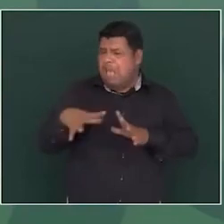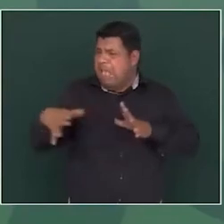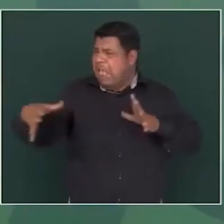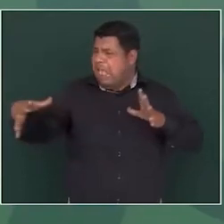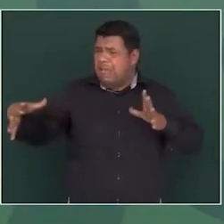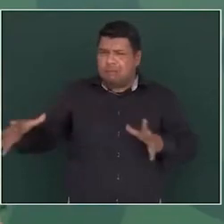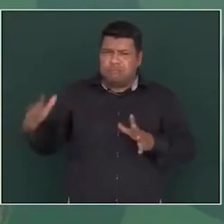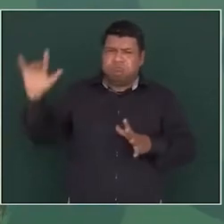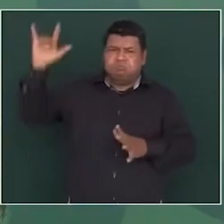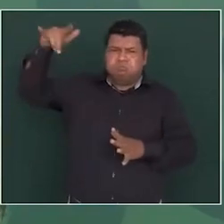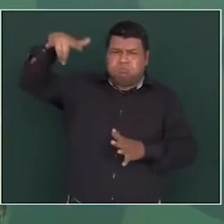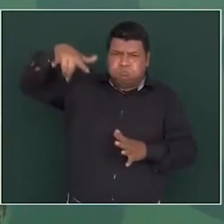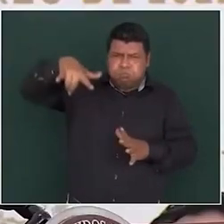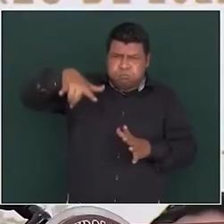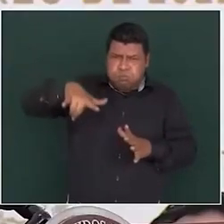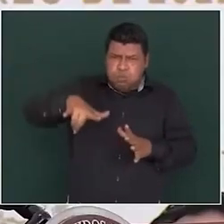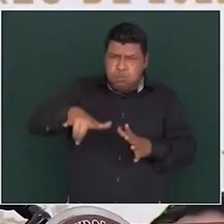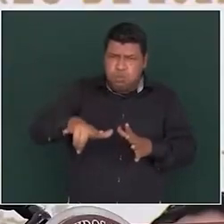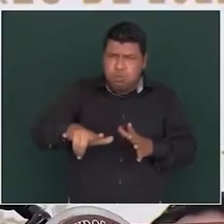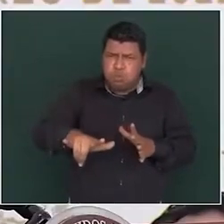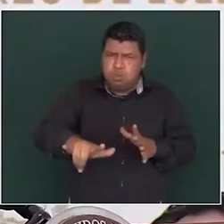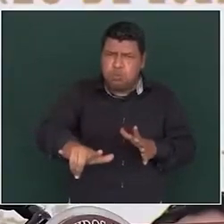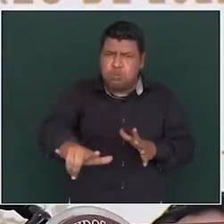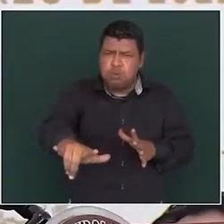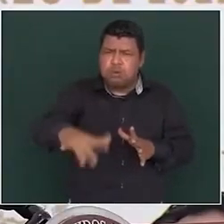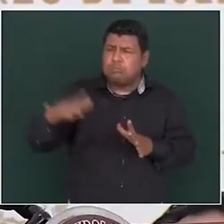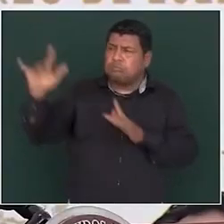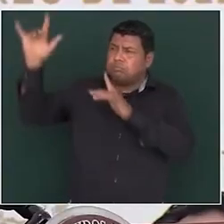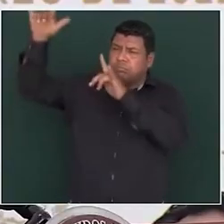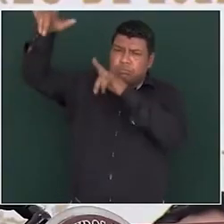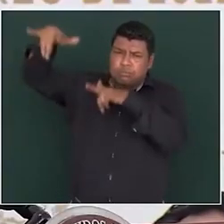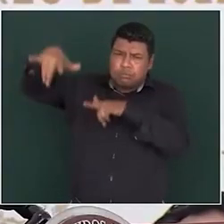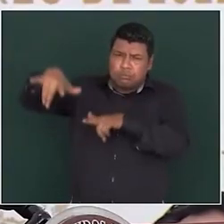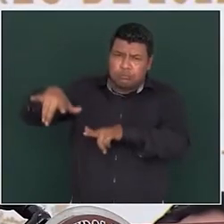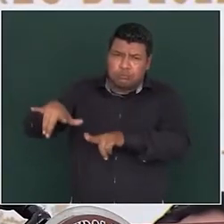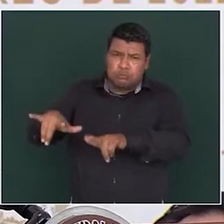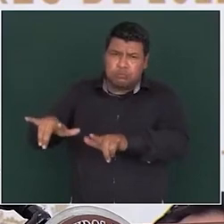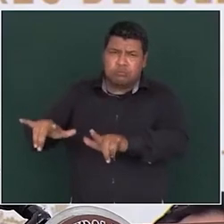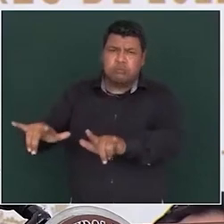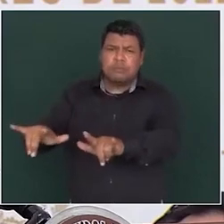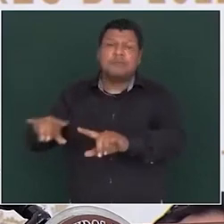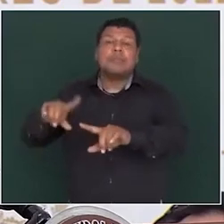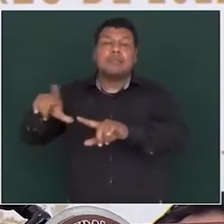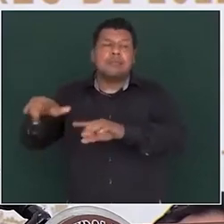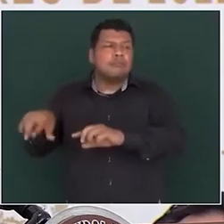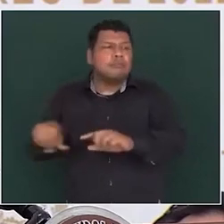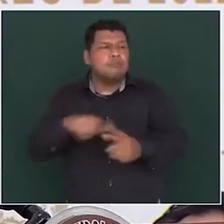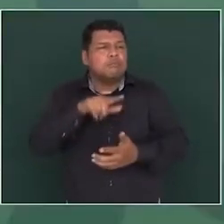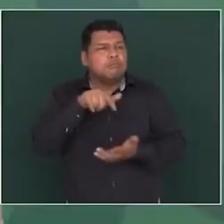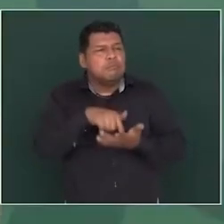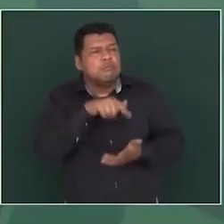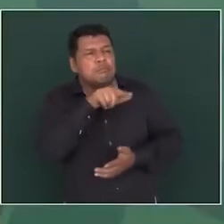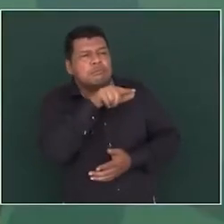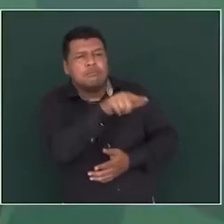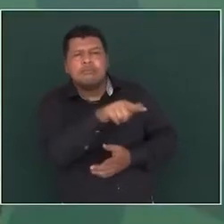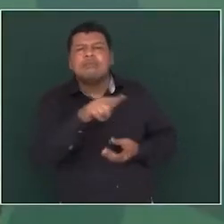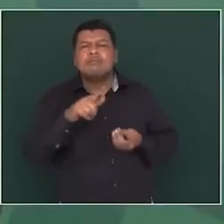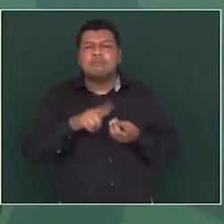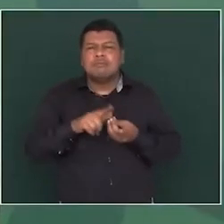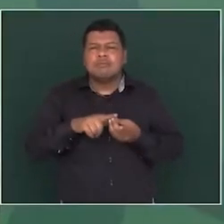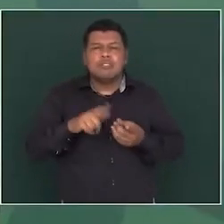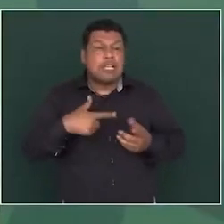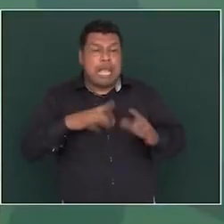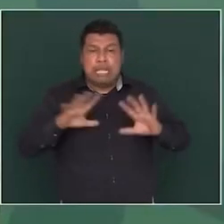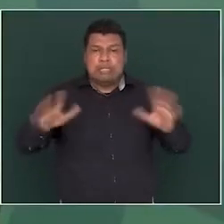van a aterrizar los aviones y posteriormente nos iremos ya a lo que será la